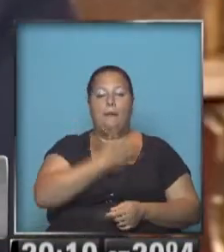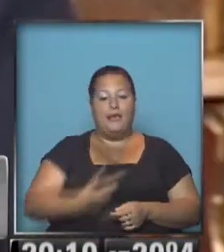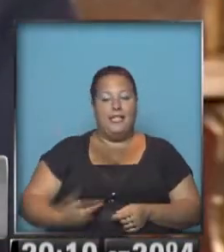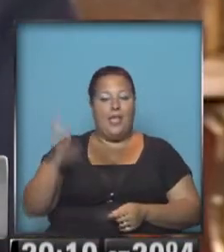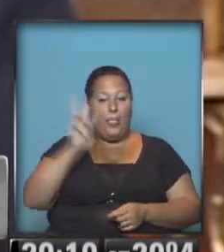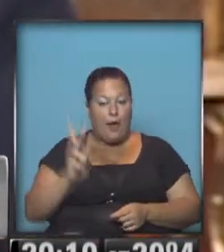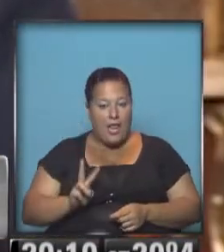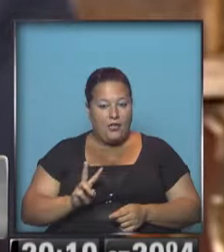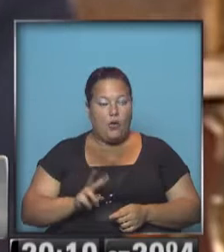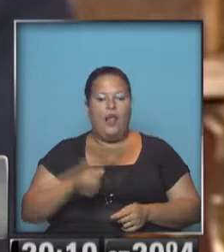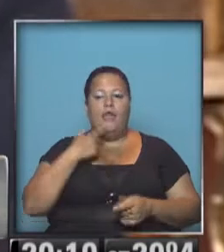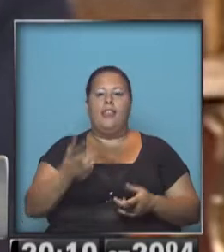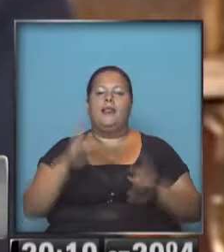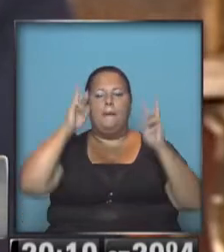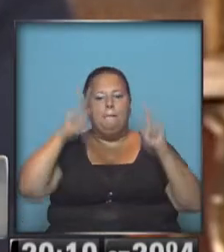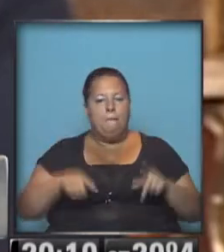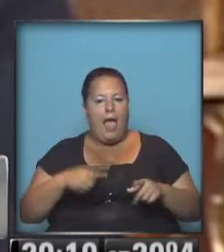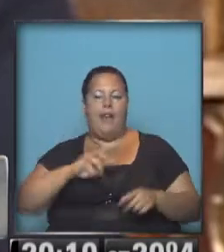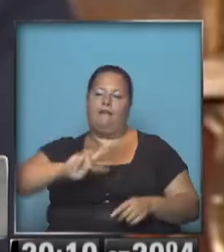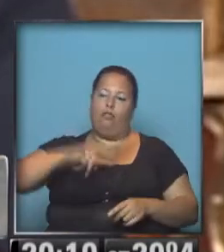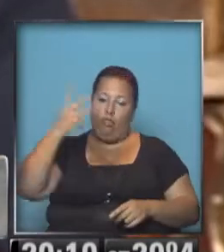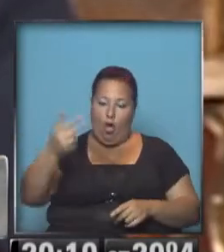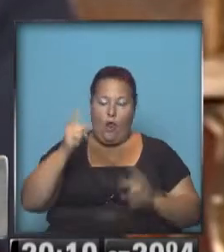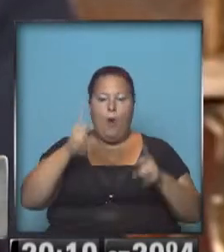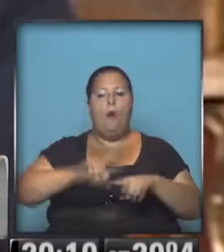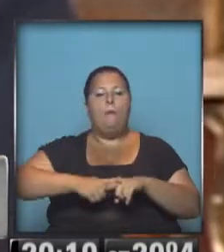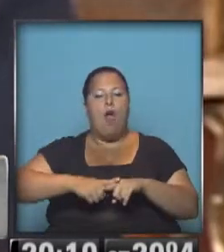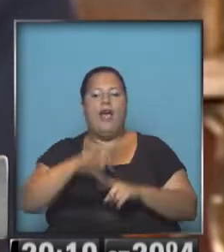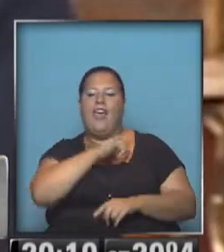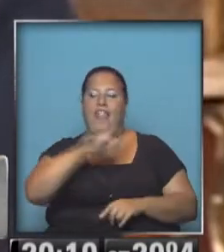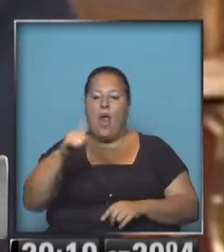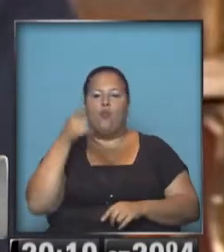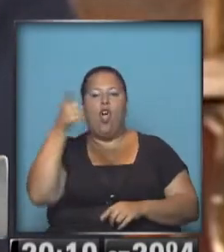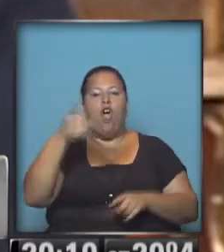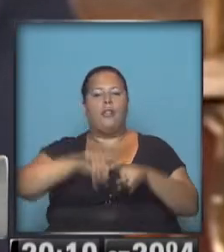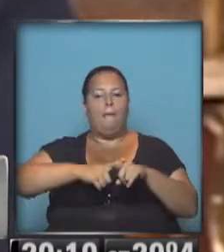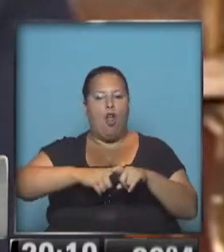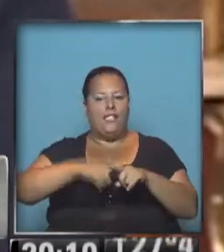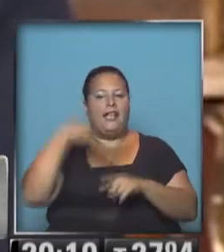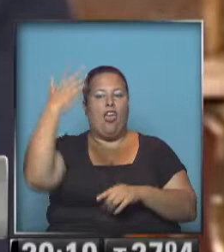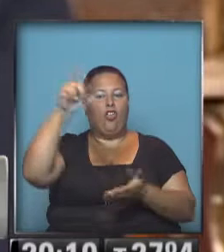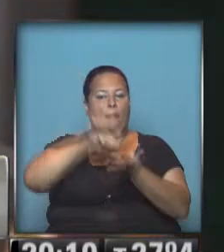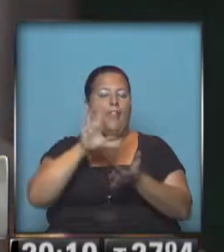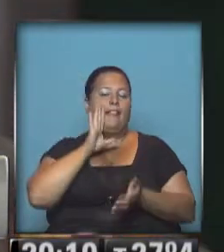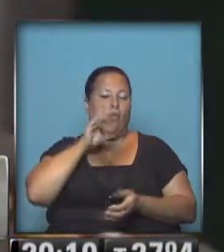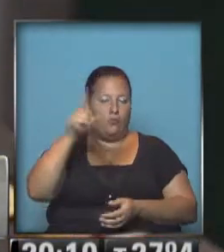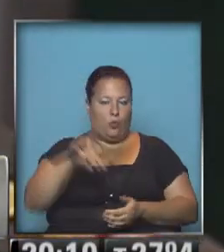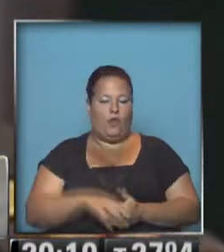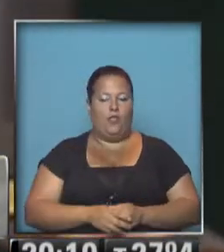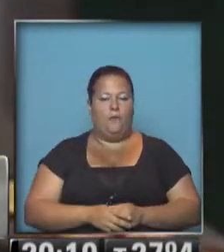venezolano se abroquela detrás de un plan de réplicas y una política de denuncia contra la política exterior estadounidense.